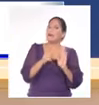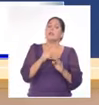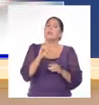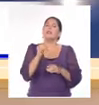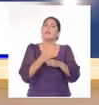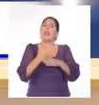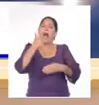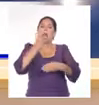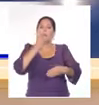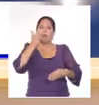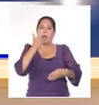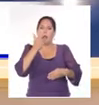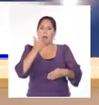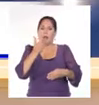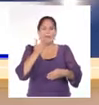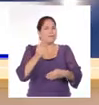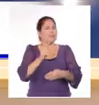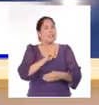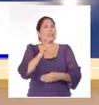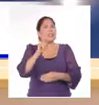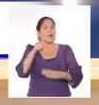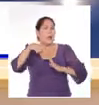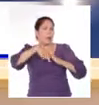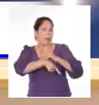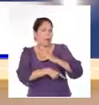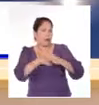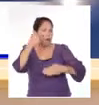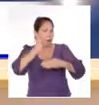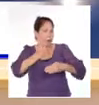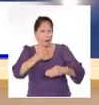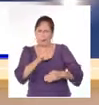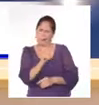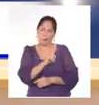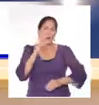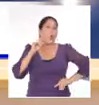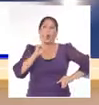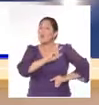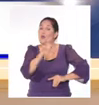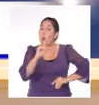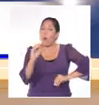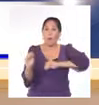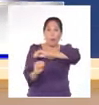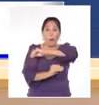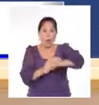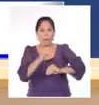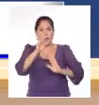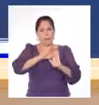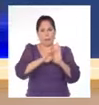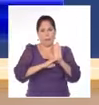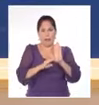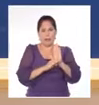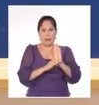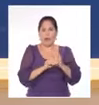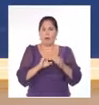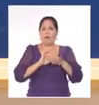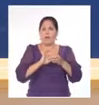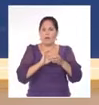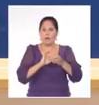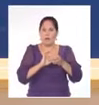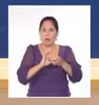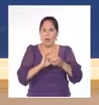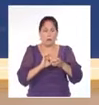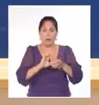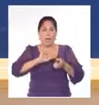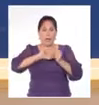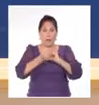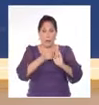que no tocan el cuerpo del bloqueo ni tampoco modifican las medidas extremas y regulaciones